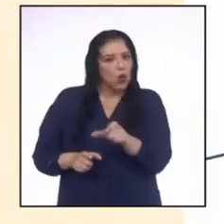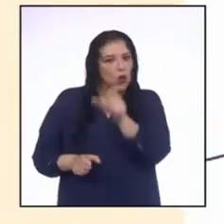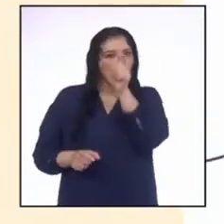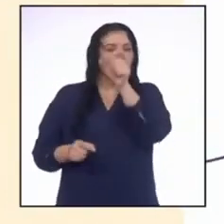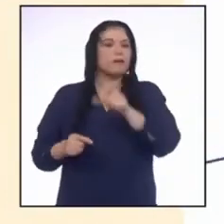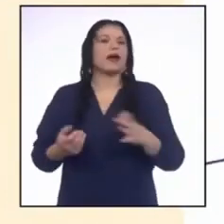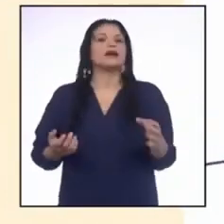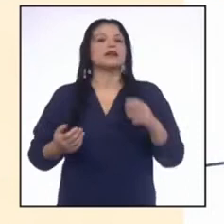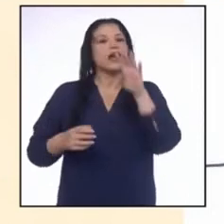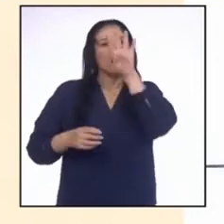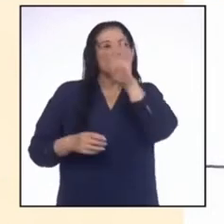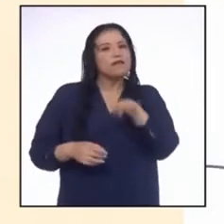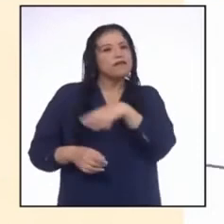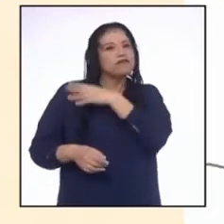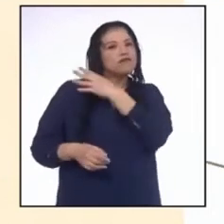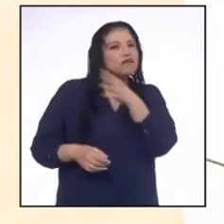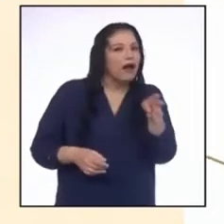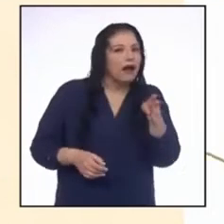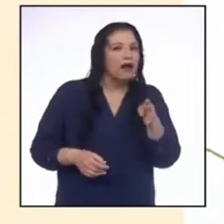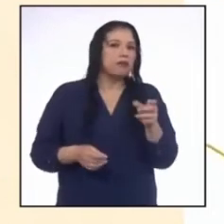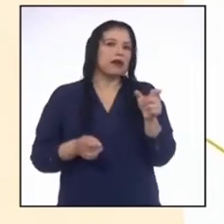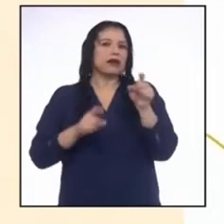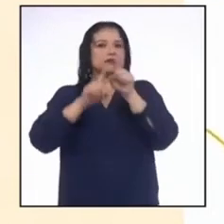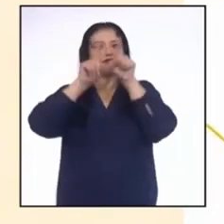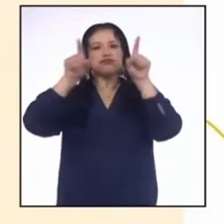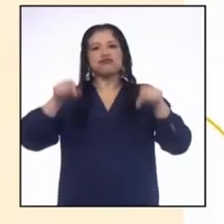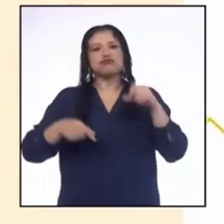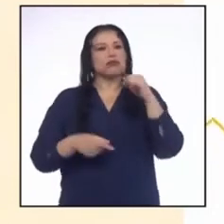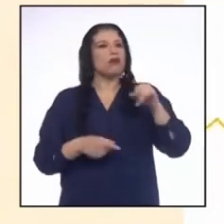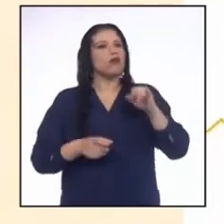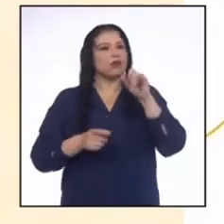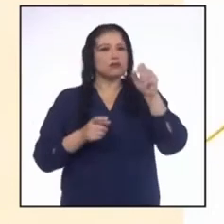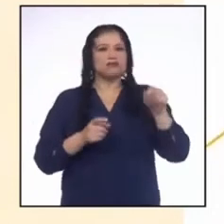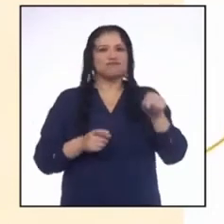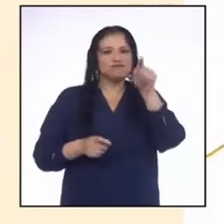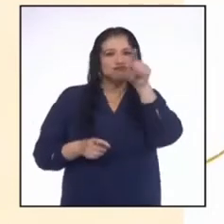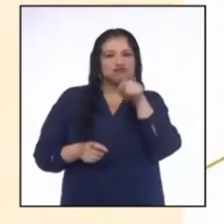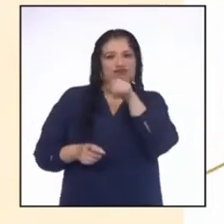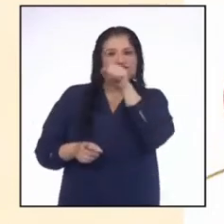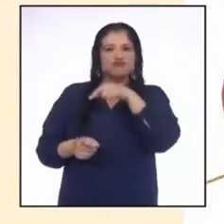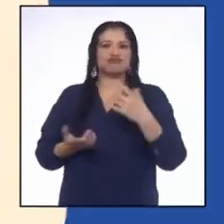tablas, cuadros, gráficos, etc.